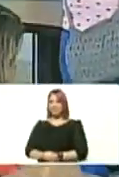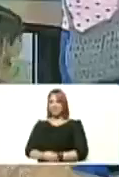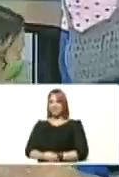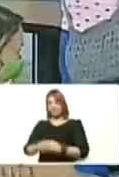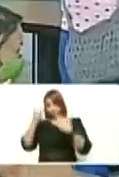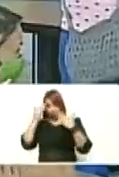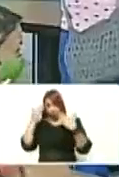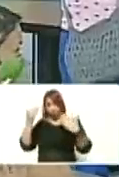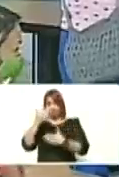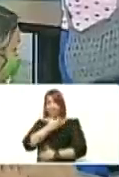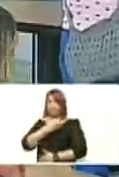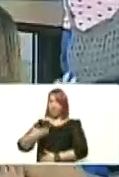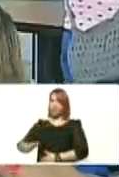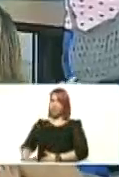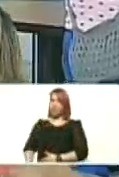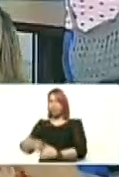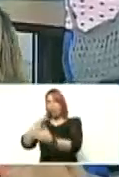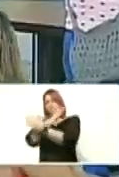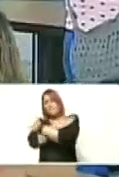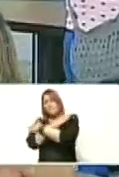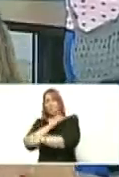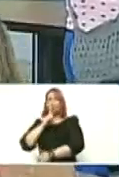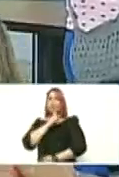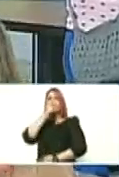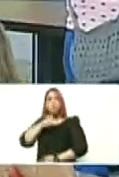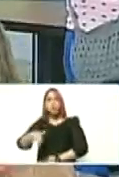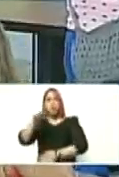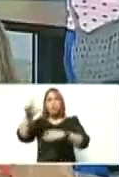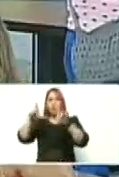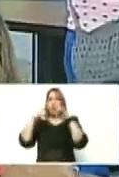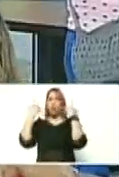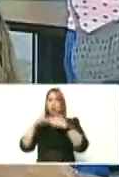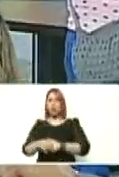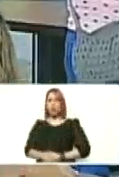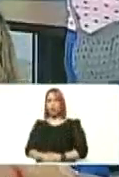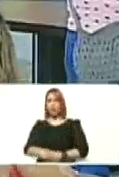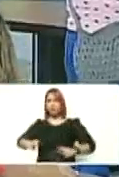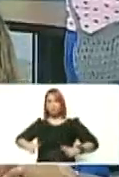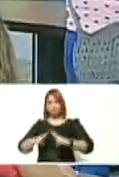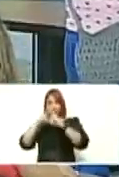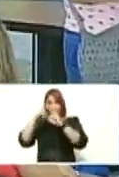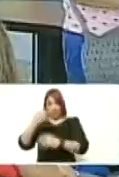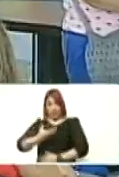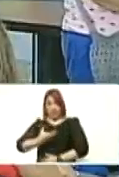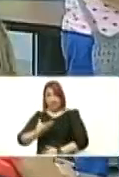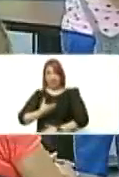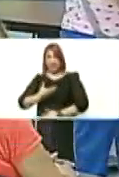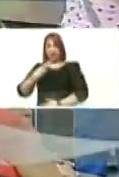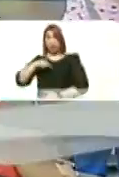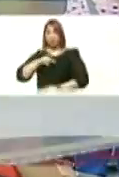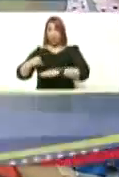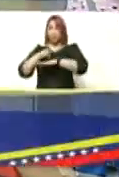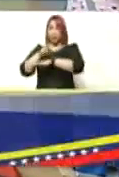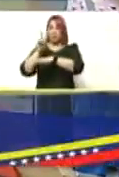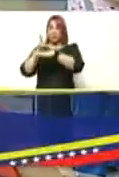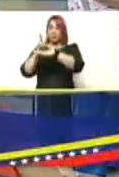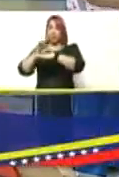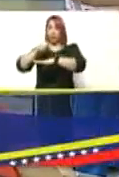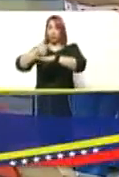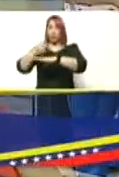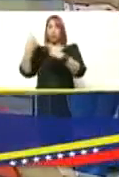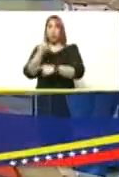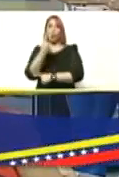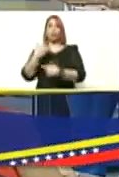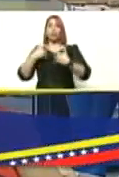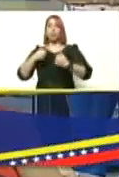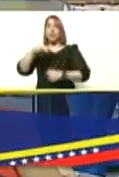saludo presidente un abrazo en nombre del pueblo de la guaira aquí me encuentro con el alcalde de nuestro municipio barra y la autoridad única de